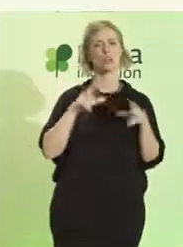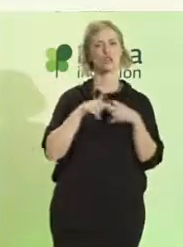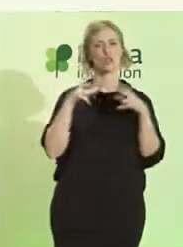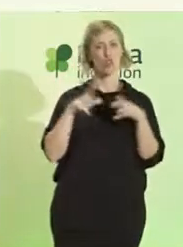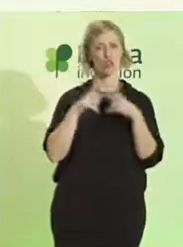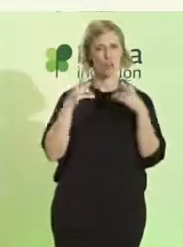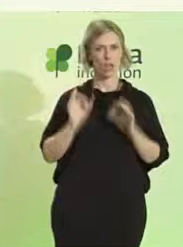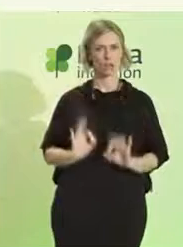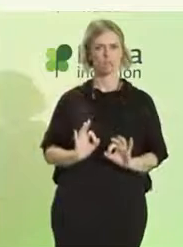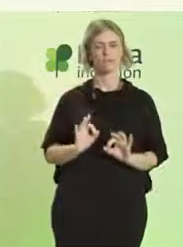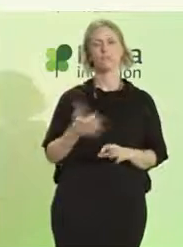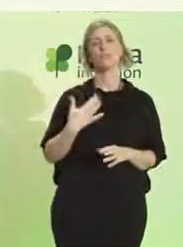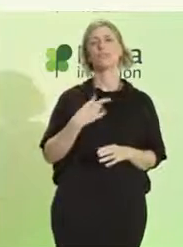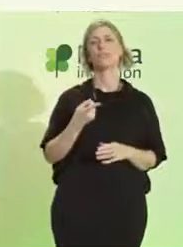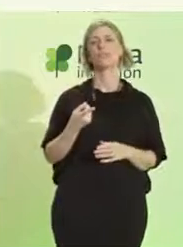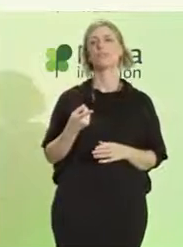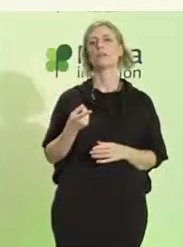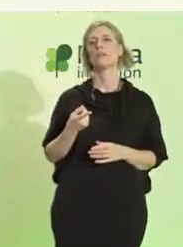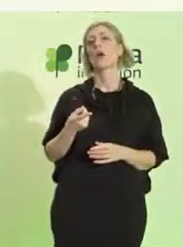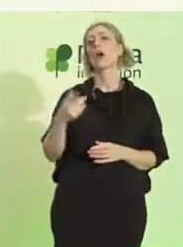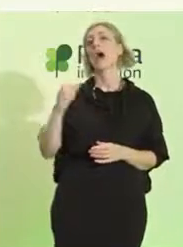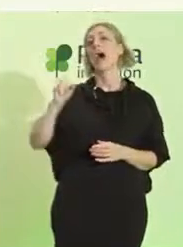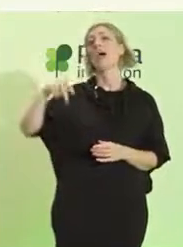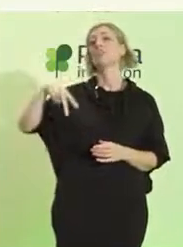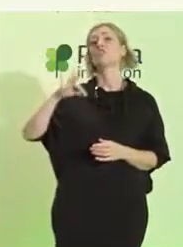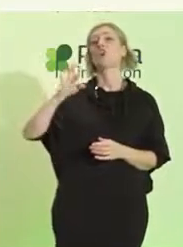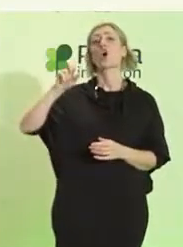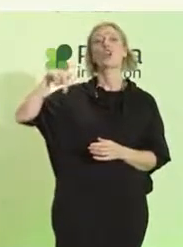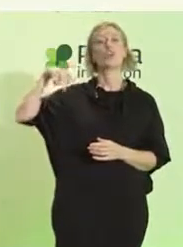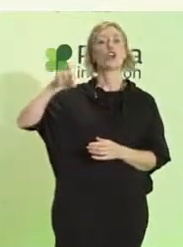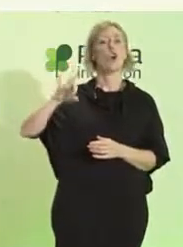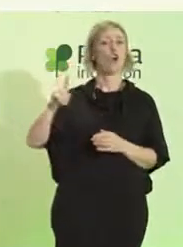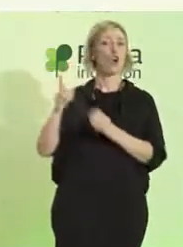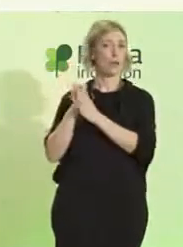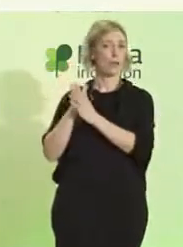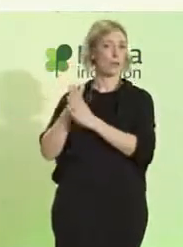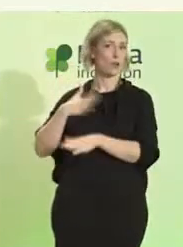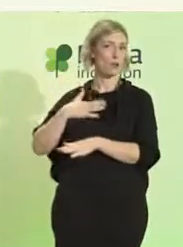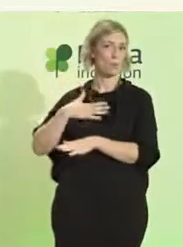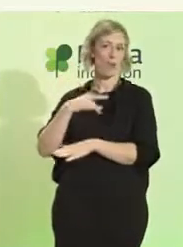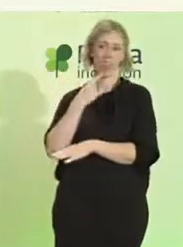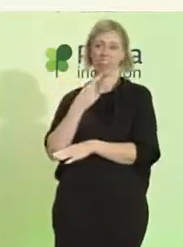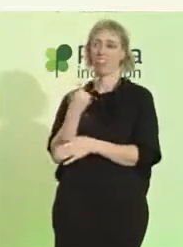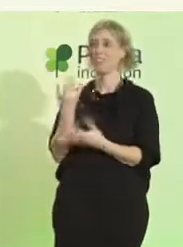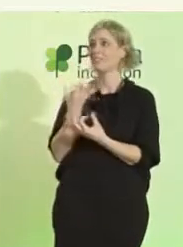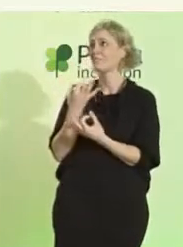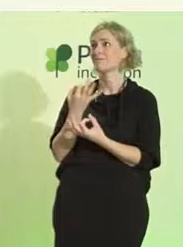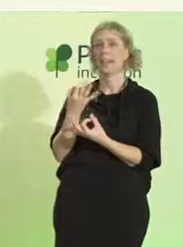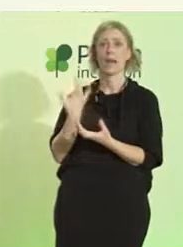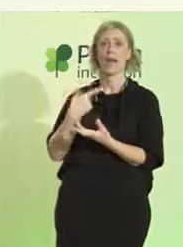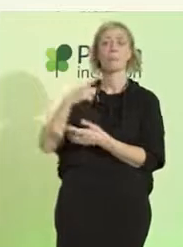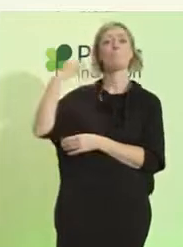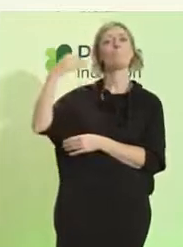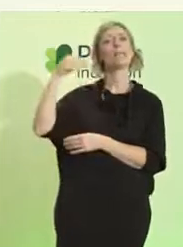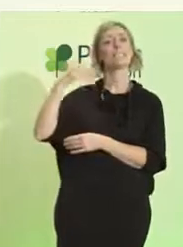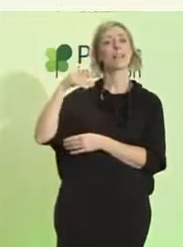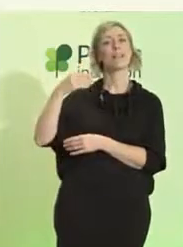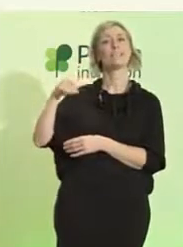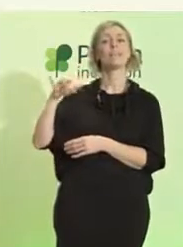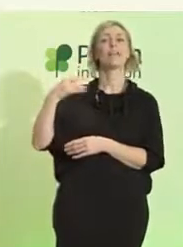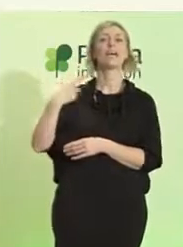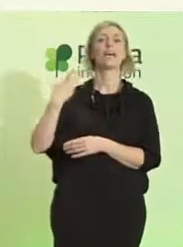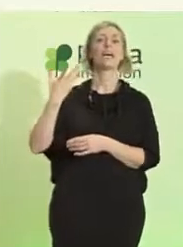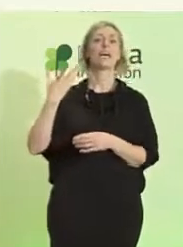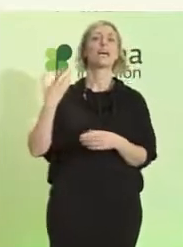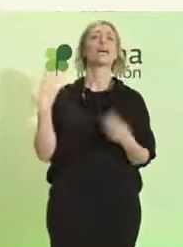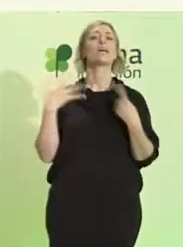qué decide mi compañero Antonio Fernández, presidente de Plena Inclusión Andalucía y miembro de la Junta Directiva de Plena